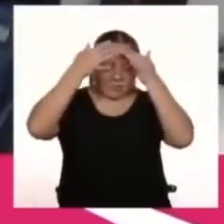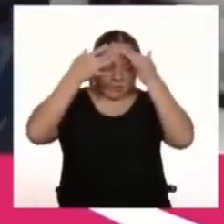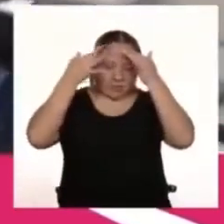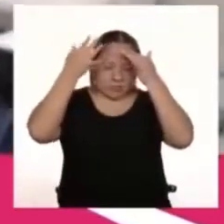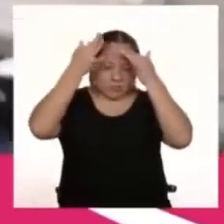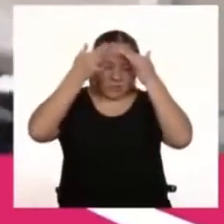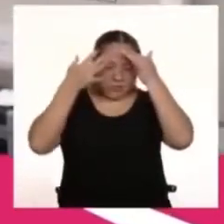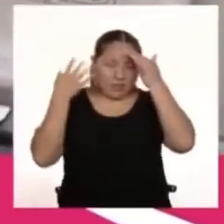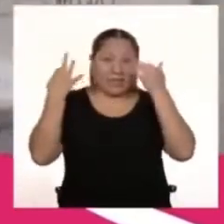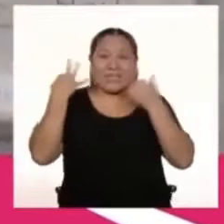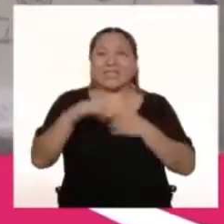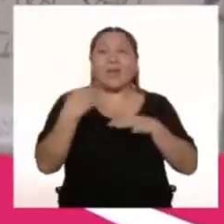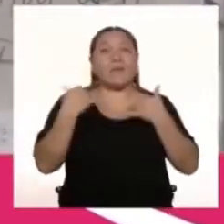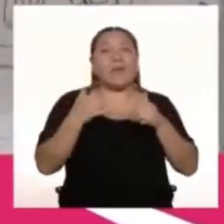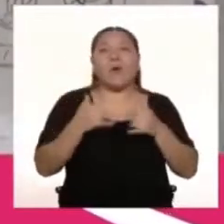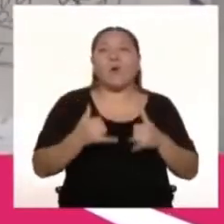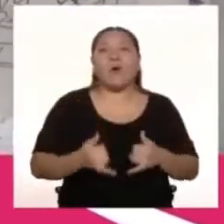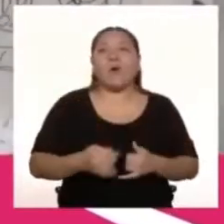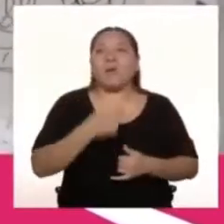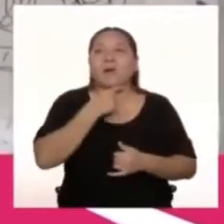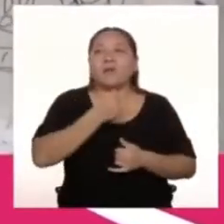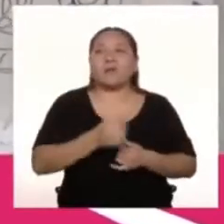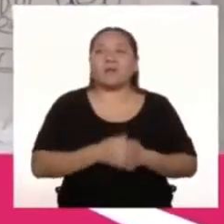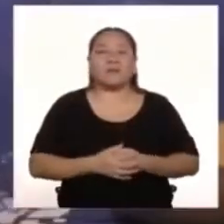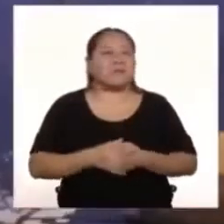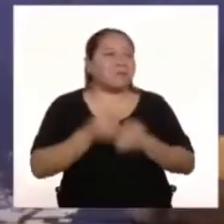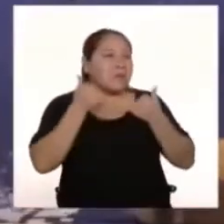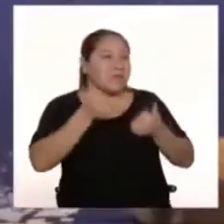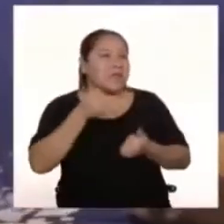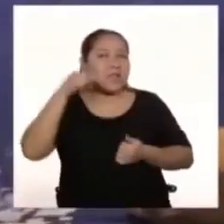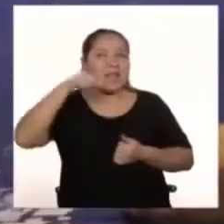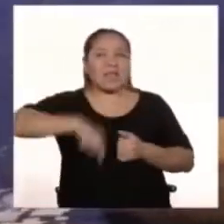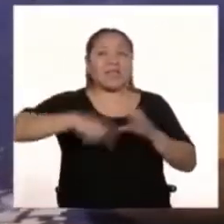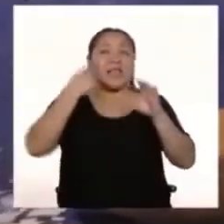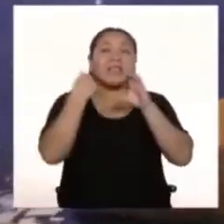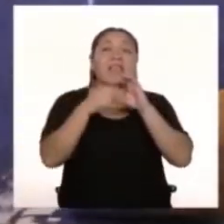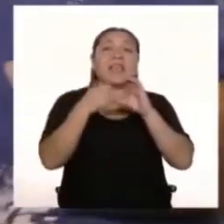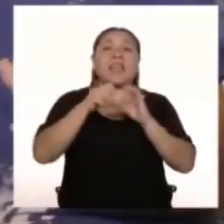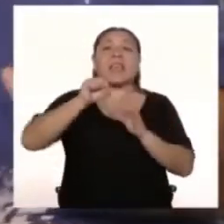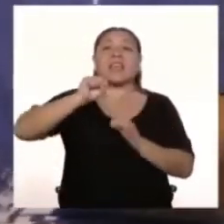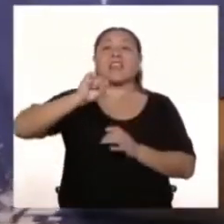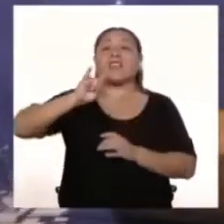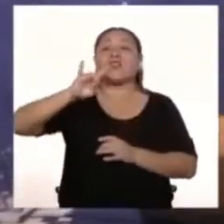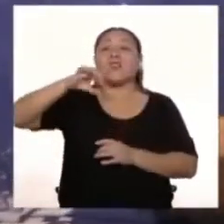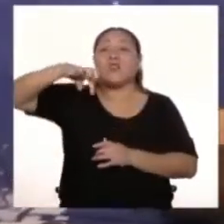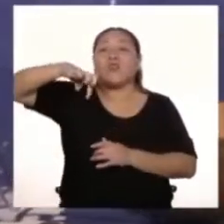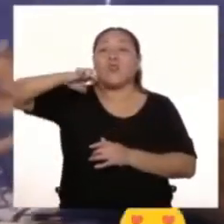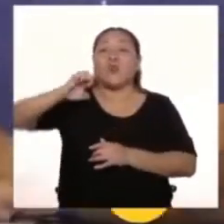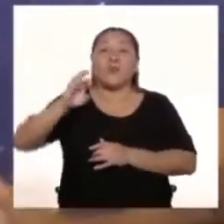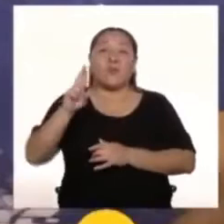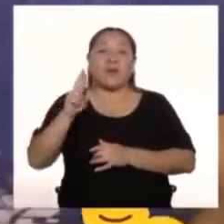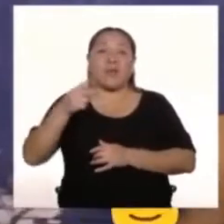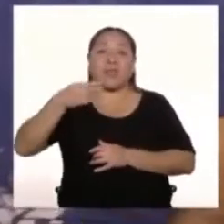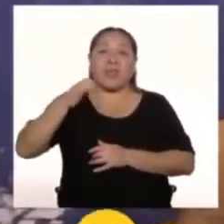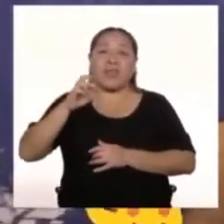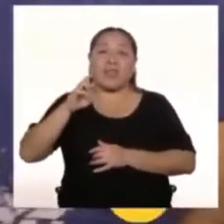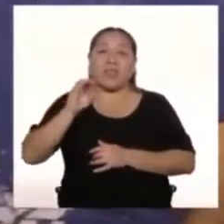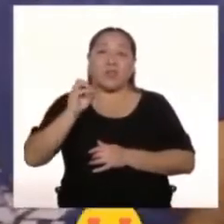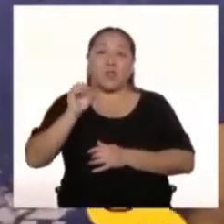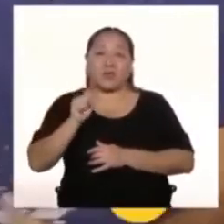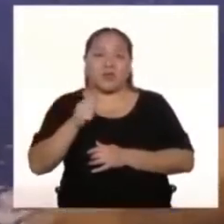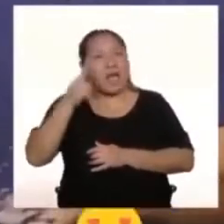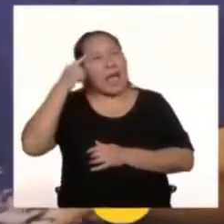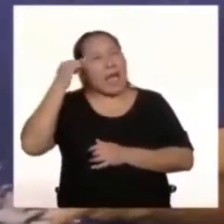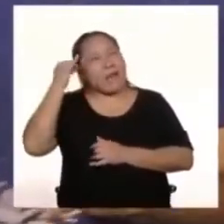jugar Buenísimo Buenísimo De hecho El taller de superhéroes Tiene como una misión Final Que es Hacer una película Por ejemplo